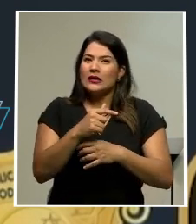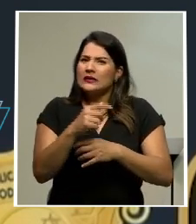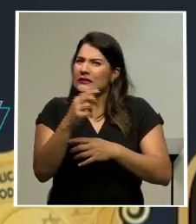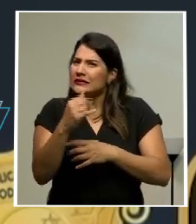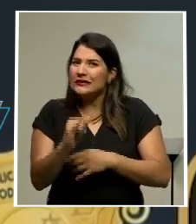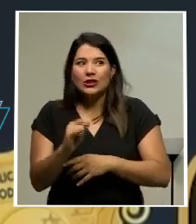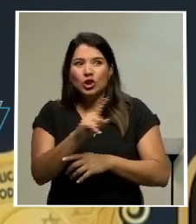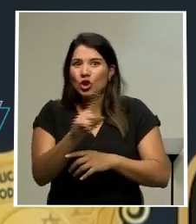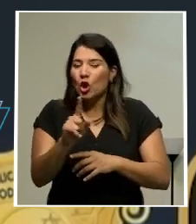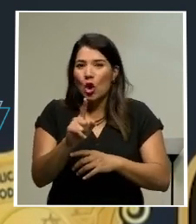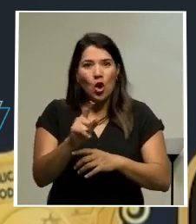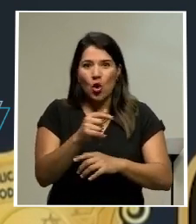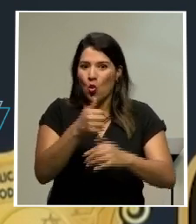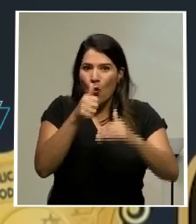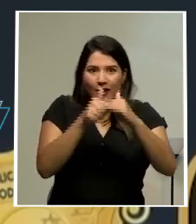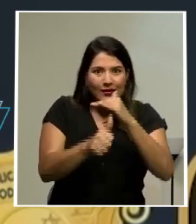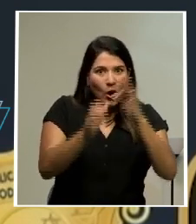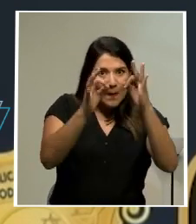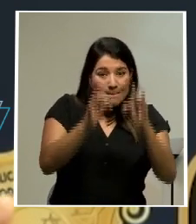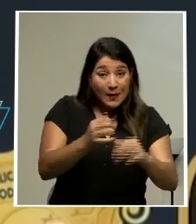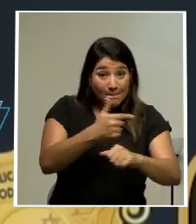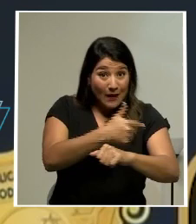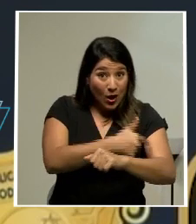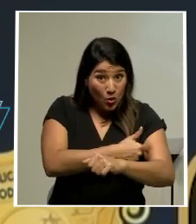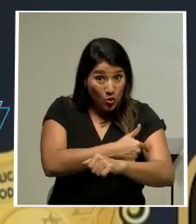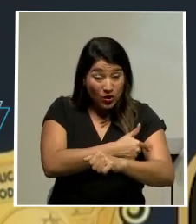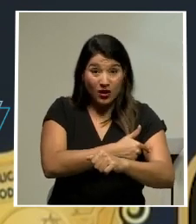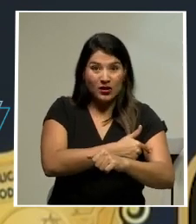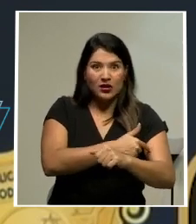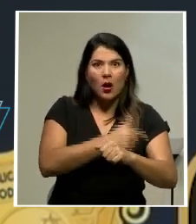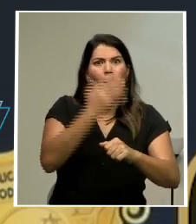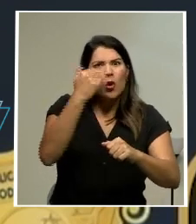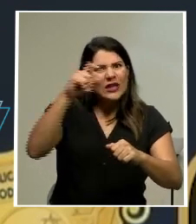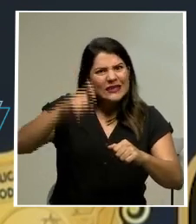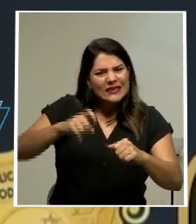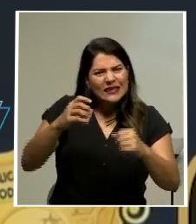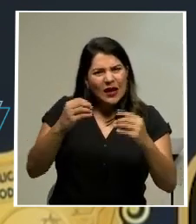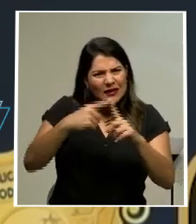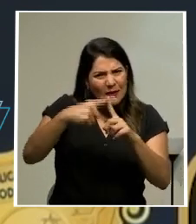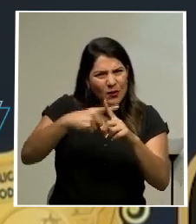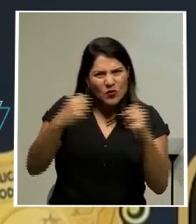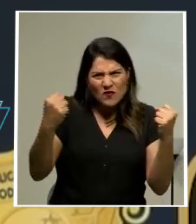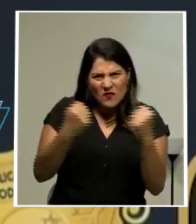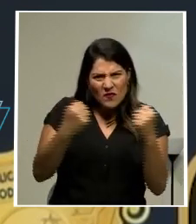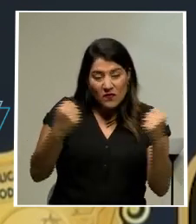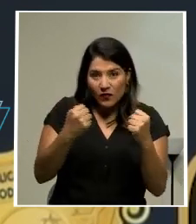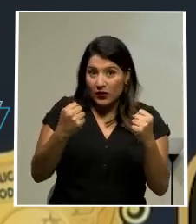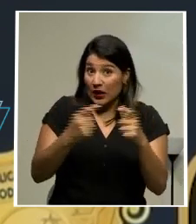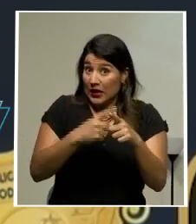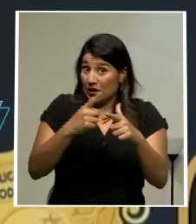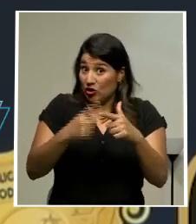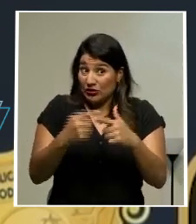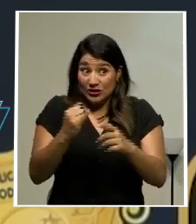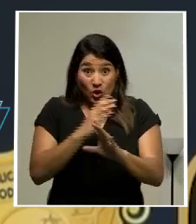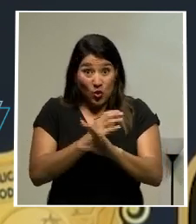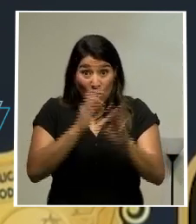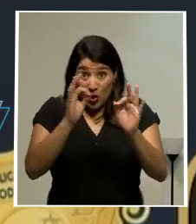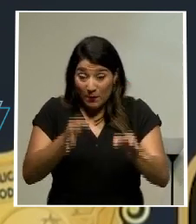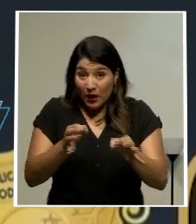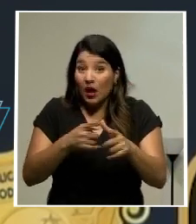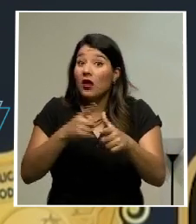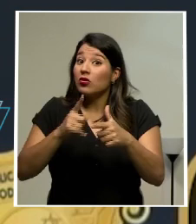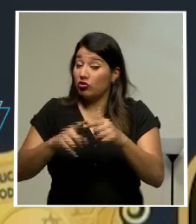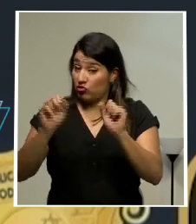puede ser peligroso para la salud, puede provocar graves perjuicios y adicionalmente podría